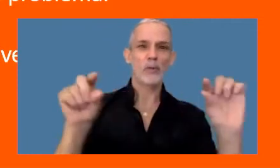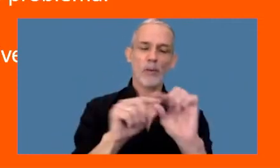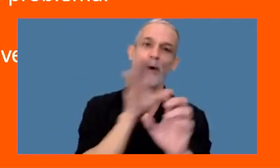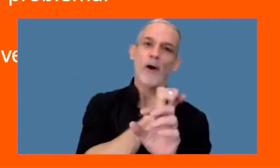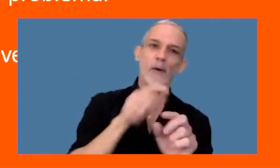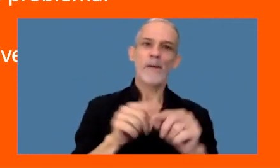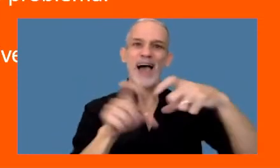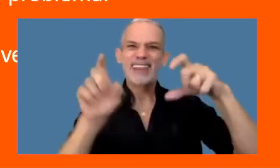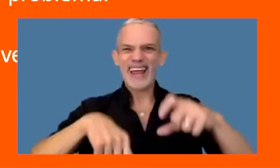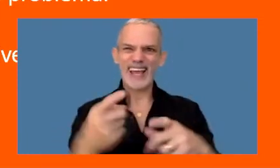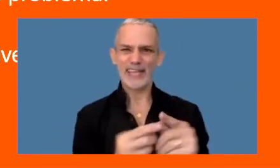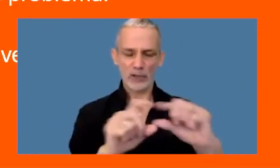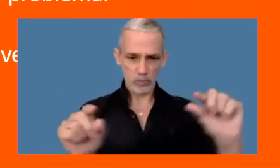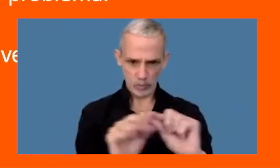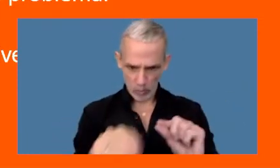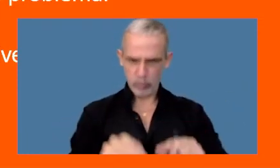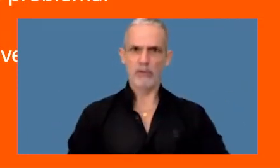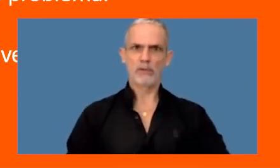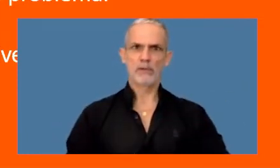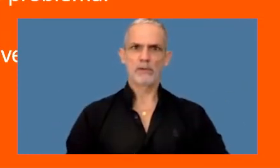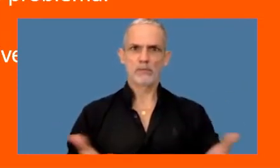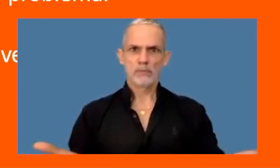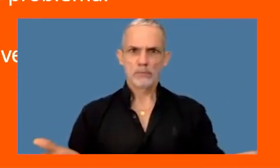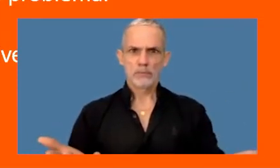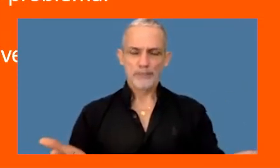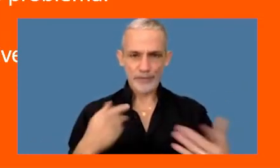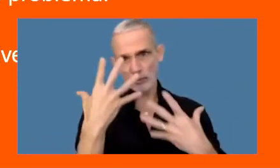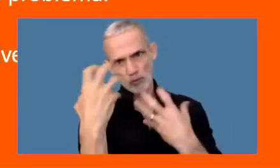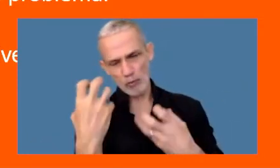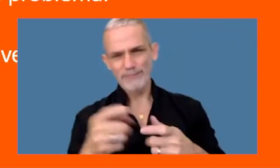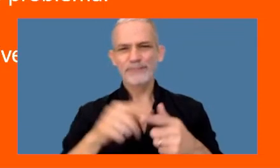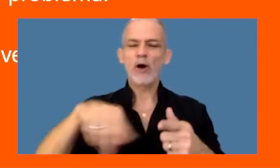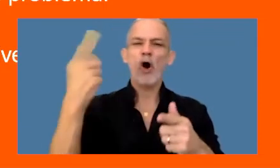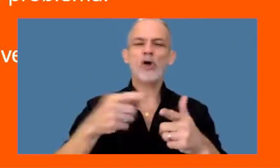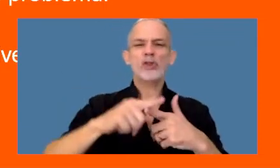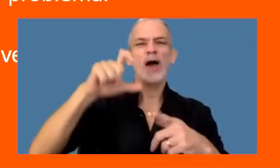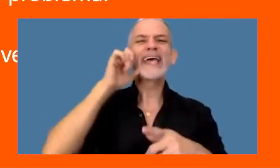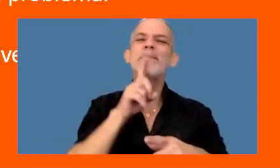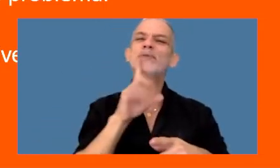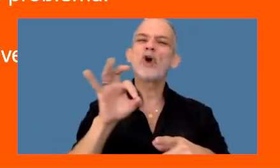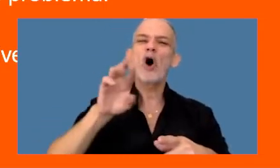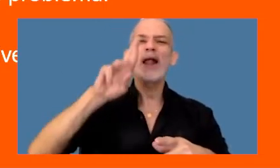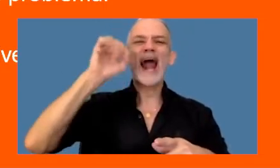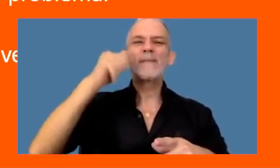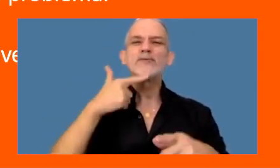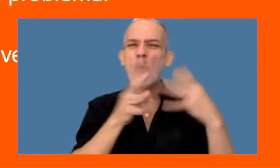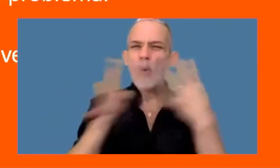y tu número de tarjeta de crédito con el código de seguridad hasta el crypto ransomware ahora vamos a hablar de esto